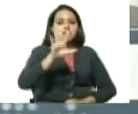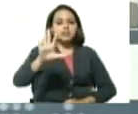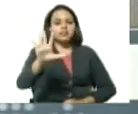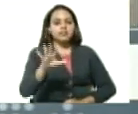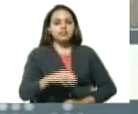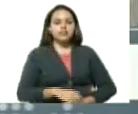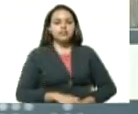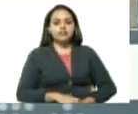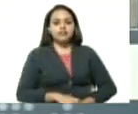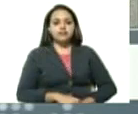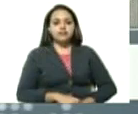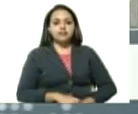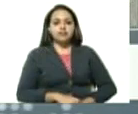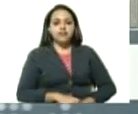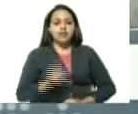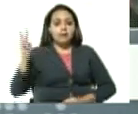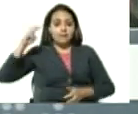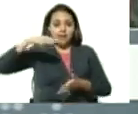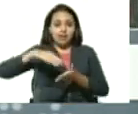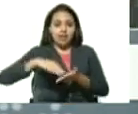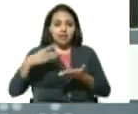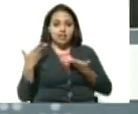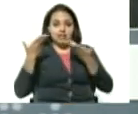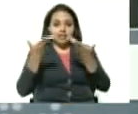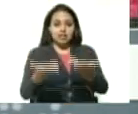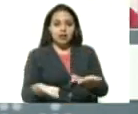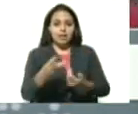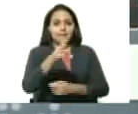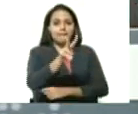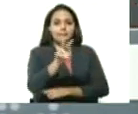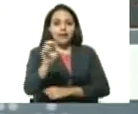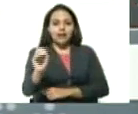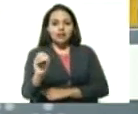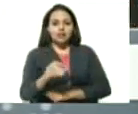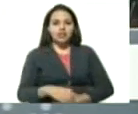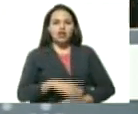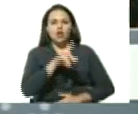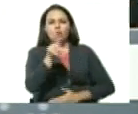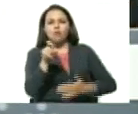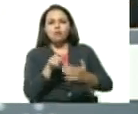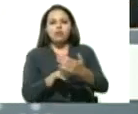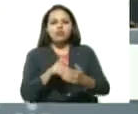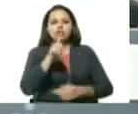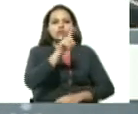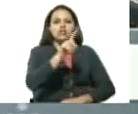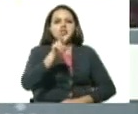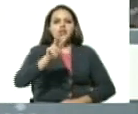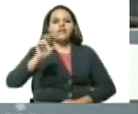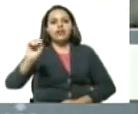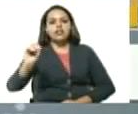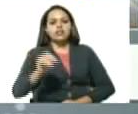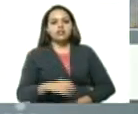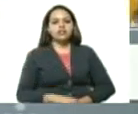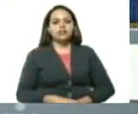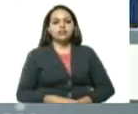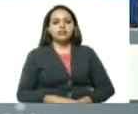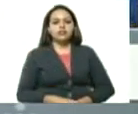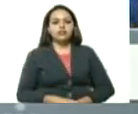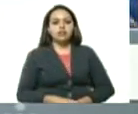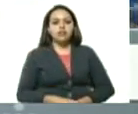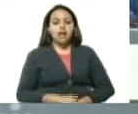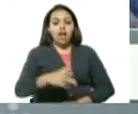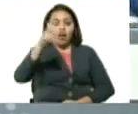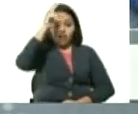A Miranda le estamos entregando 20 unidades para un total de 120 unidades. Al estado